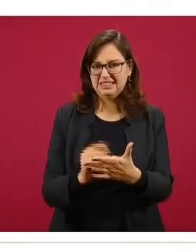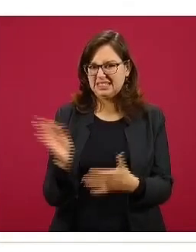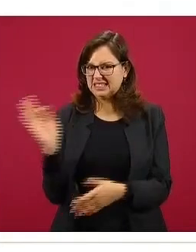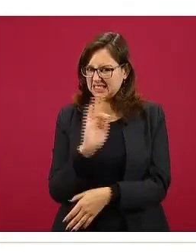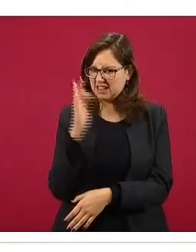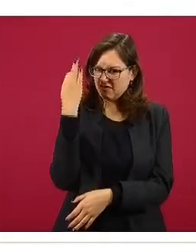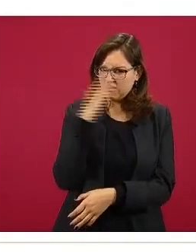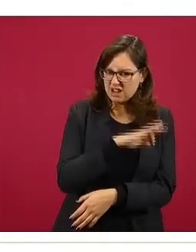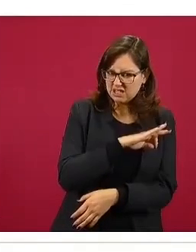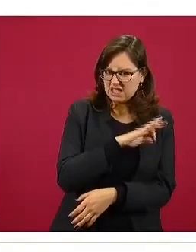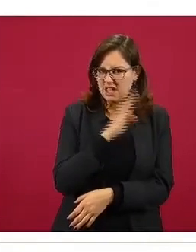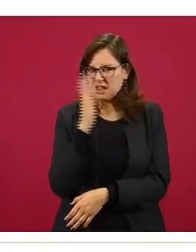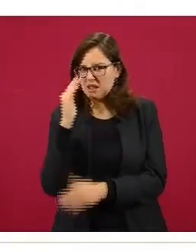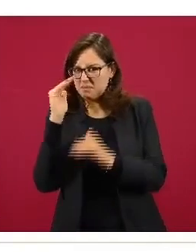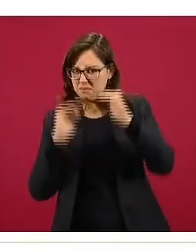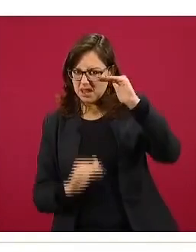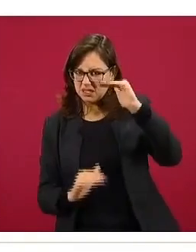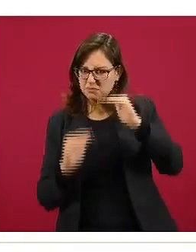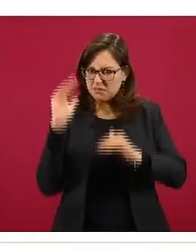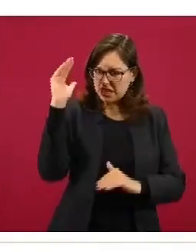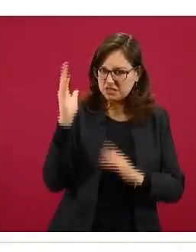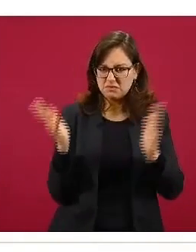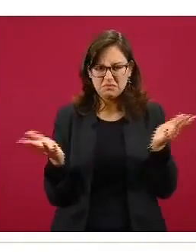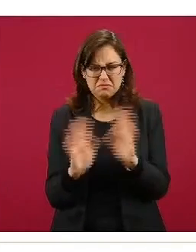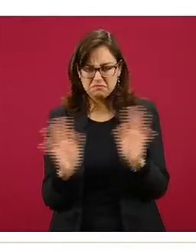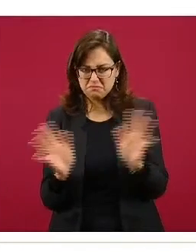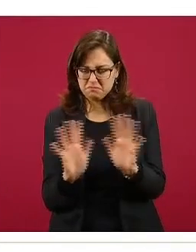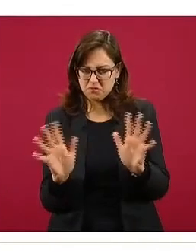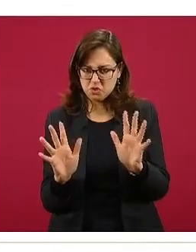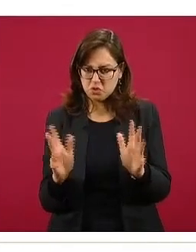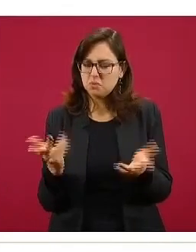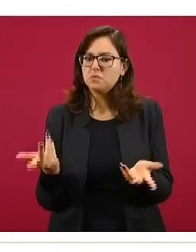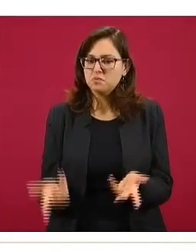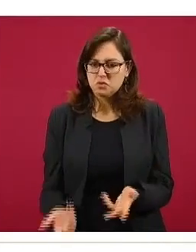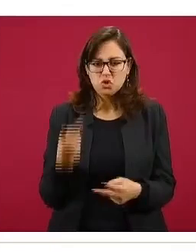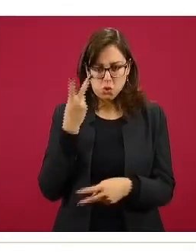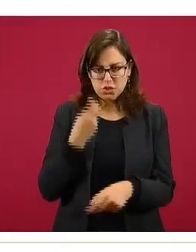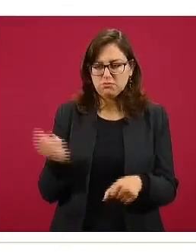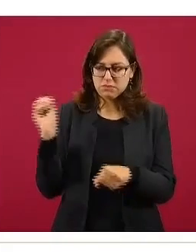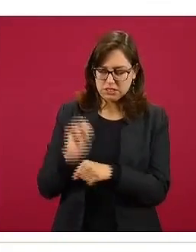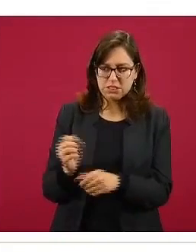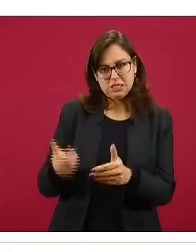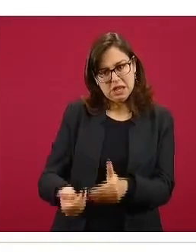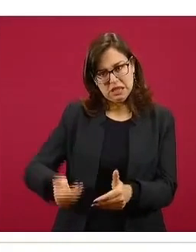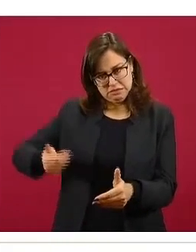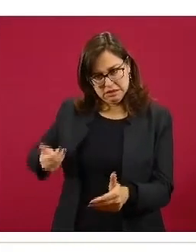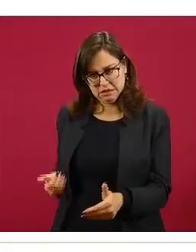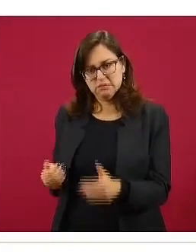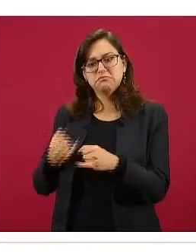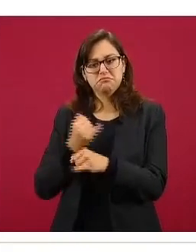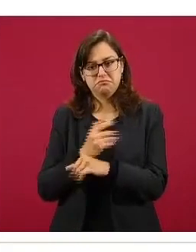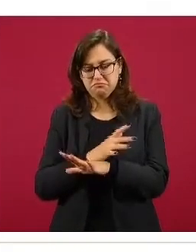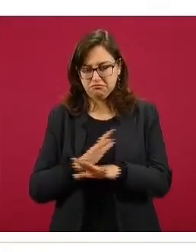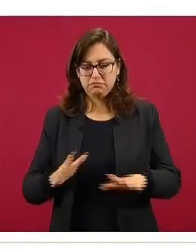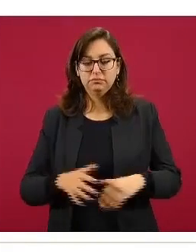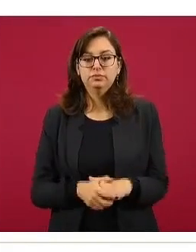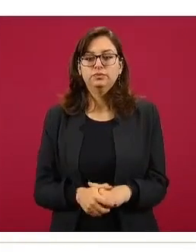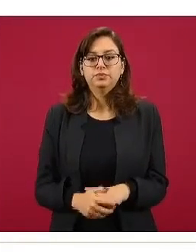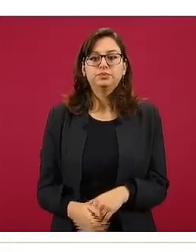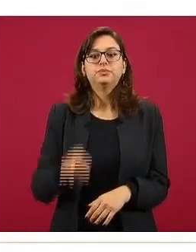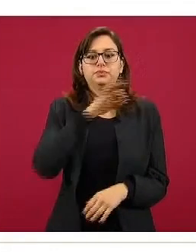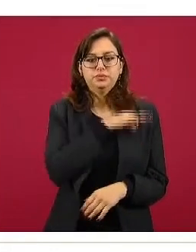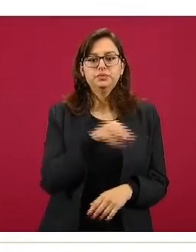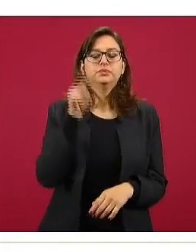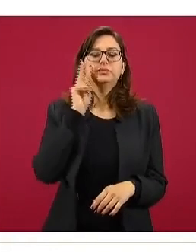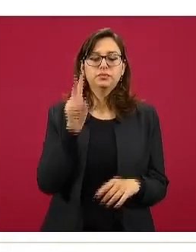falsa impresión de una reducción, como suele ocurrir en las curvas epidémicas. Apreciamos en la panorámica la curva epidémica